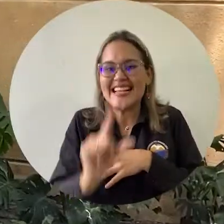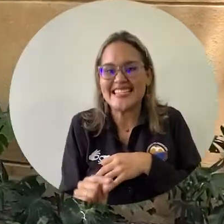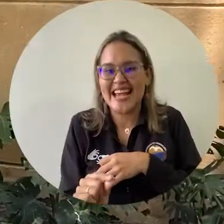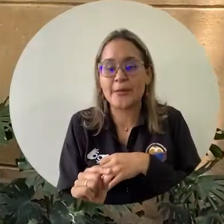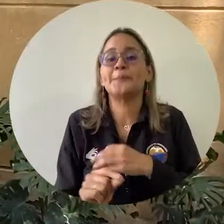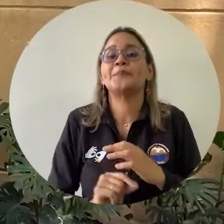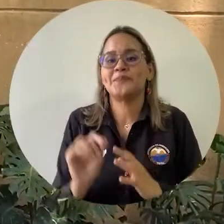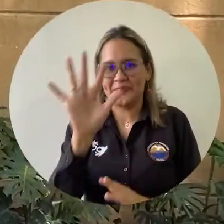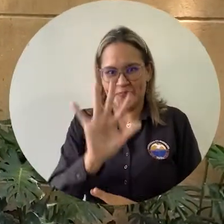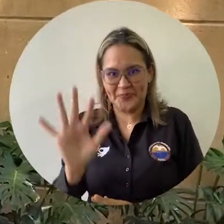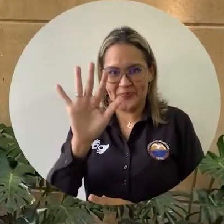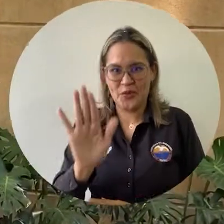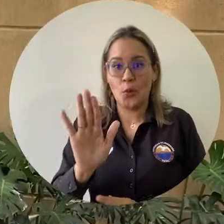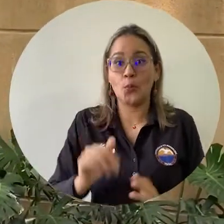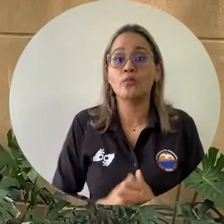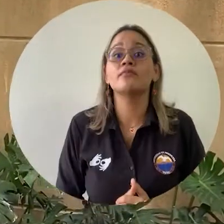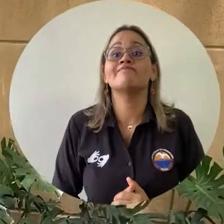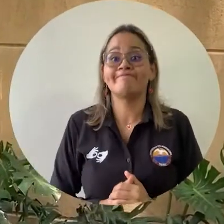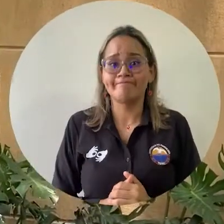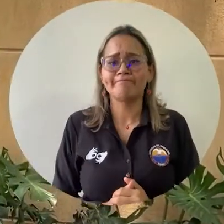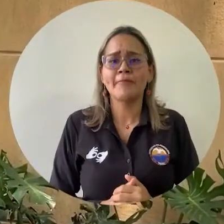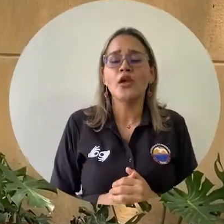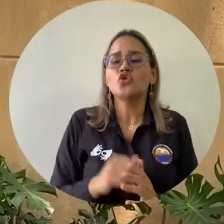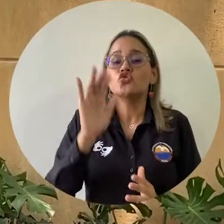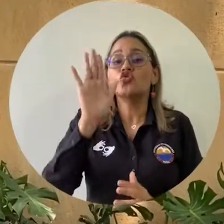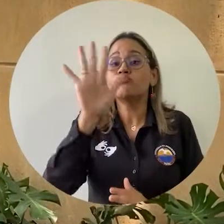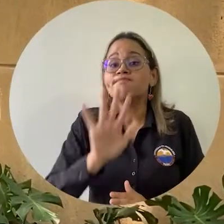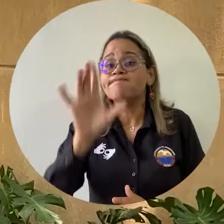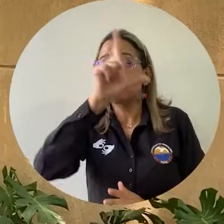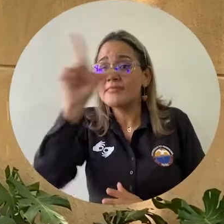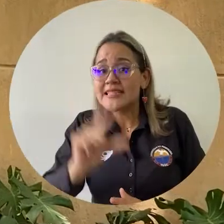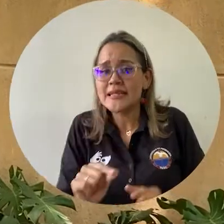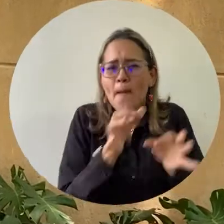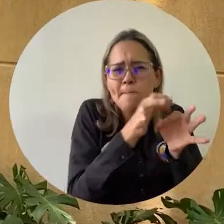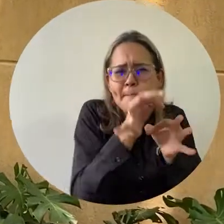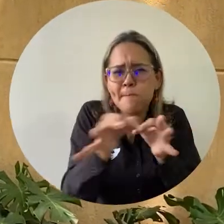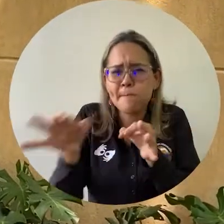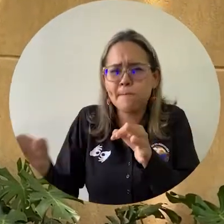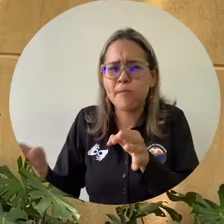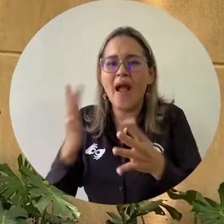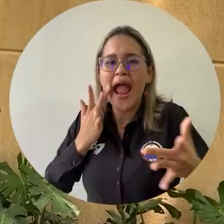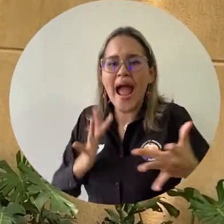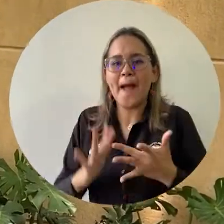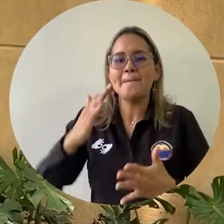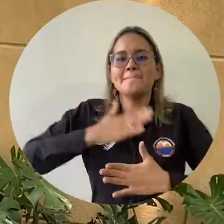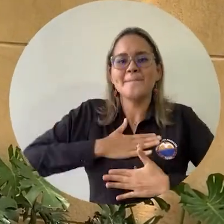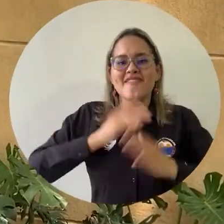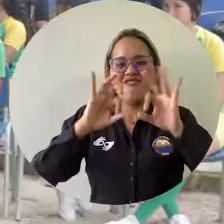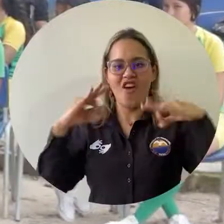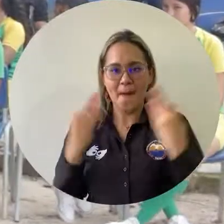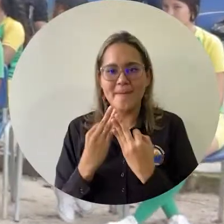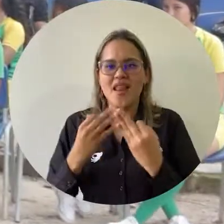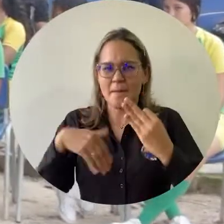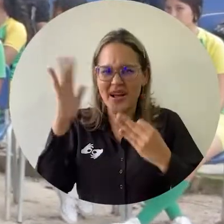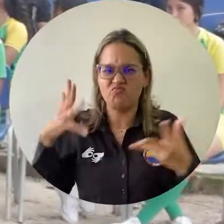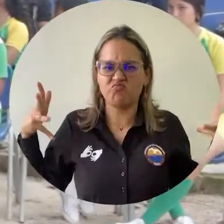Estos procesos tienen énfasis en hogares que se encuentran en cinco zonas del Cesar mediante la modalidad Mi Familia.